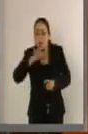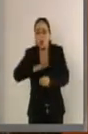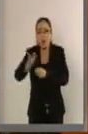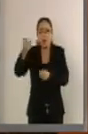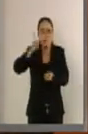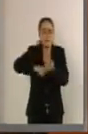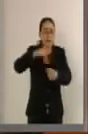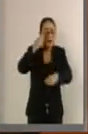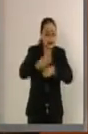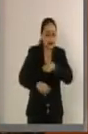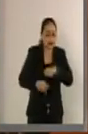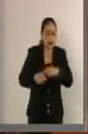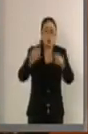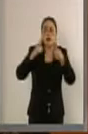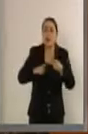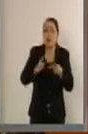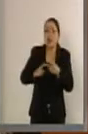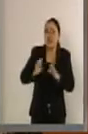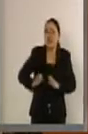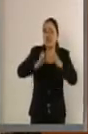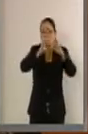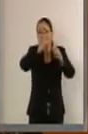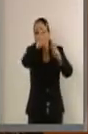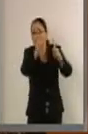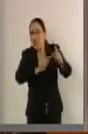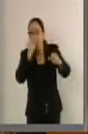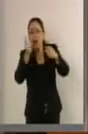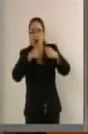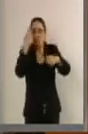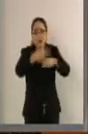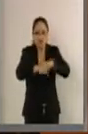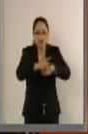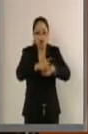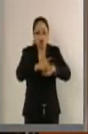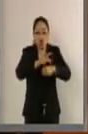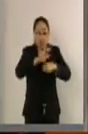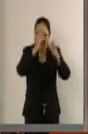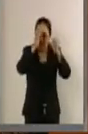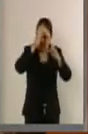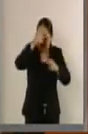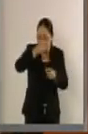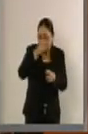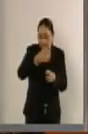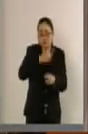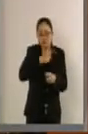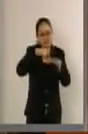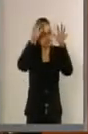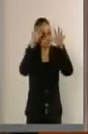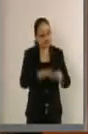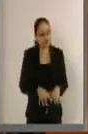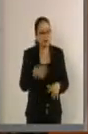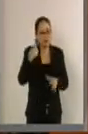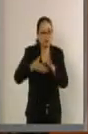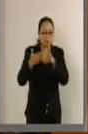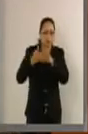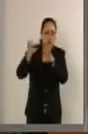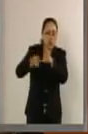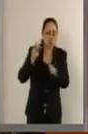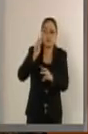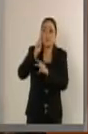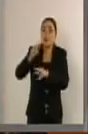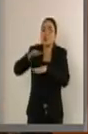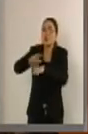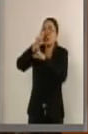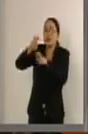demolición de todos los edificios en riesgo. Revisar también los probables indicios de corrupción en